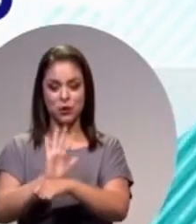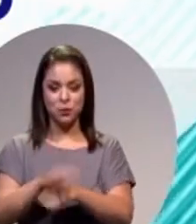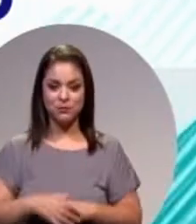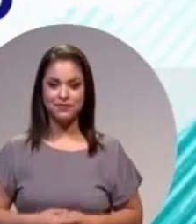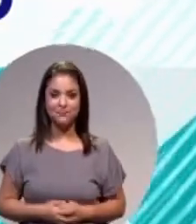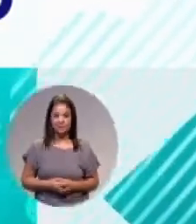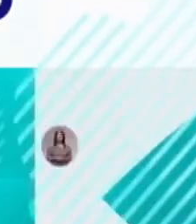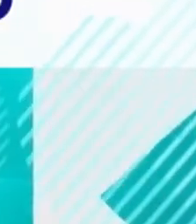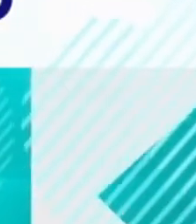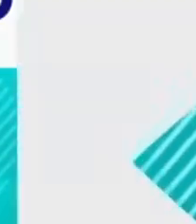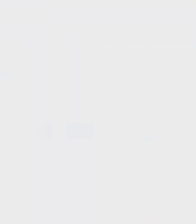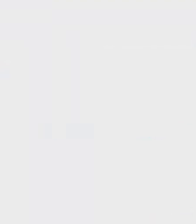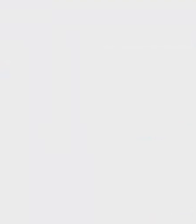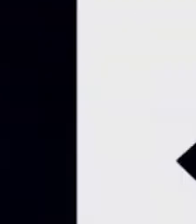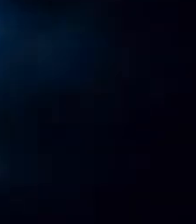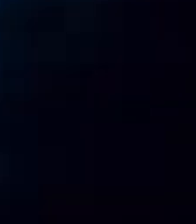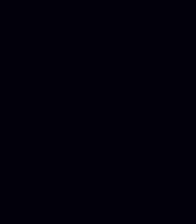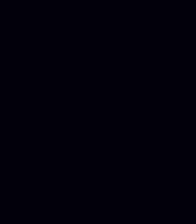Rica Televisión